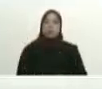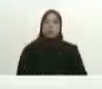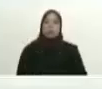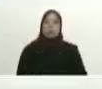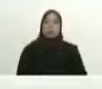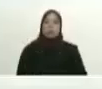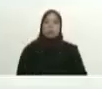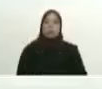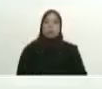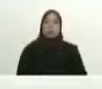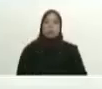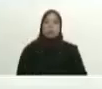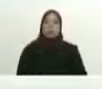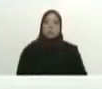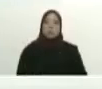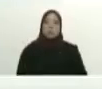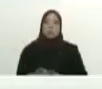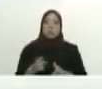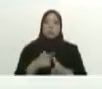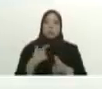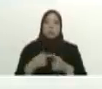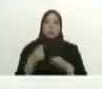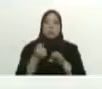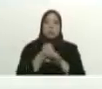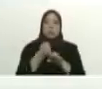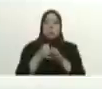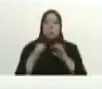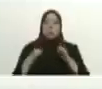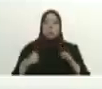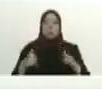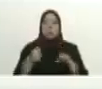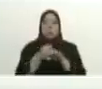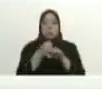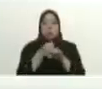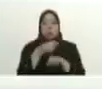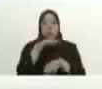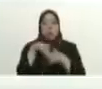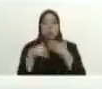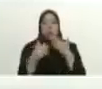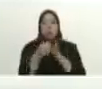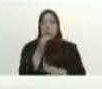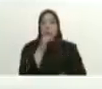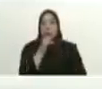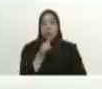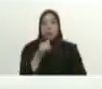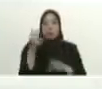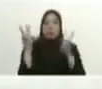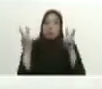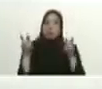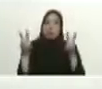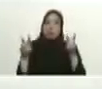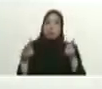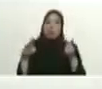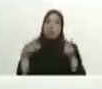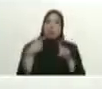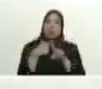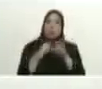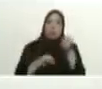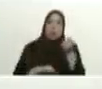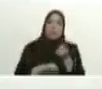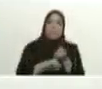establecimos entonces las bases de un nuevo mapa de